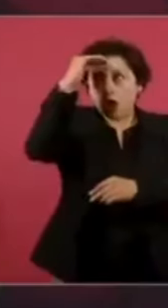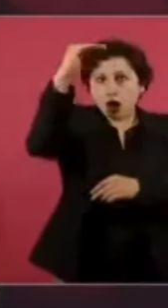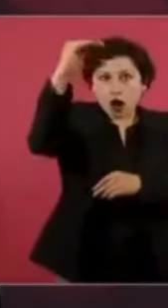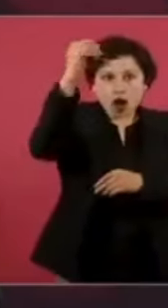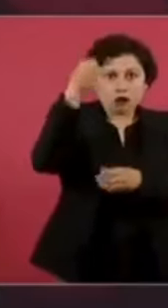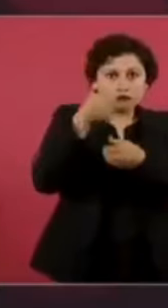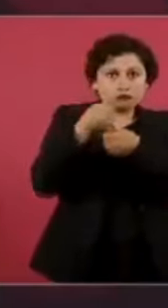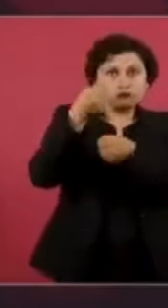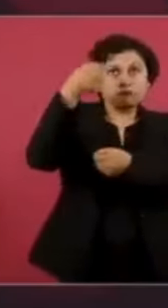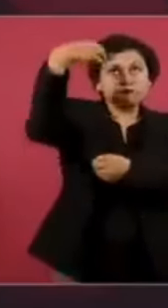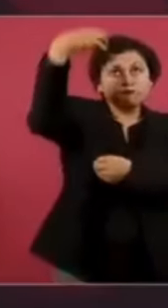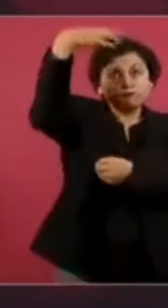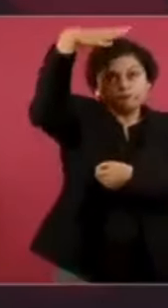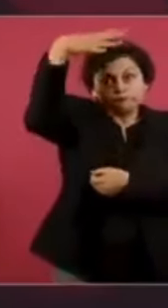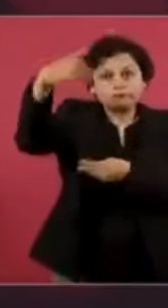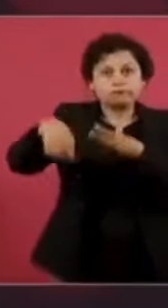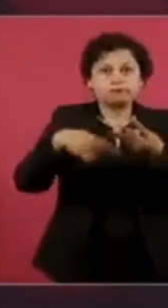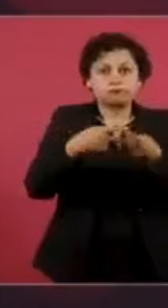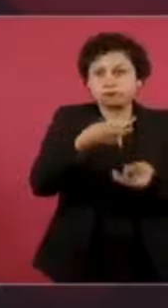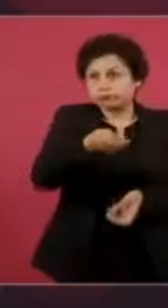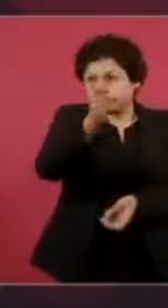sombrero, gorra,